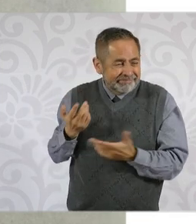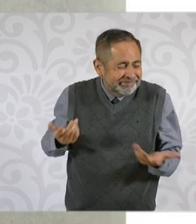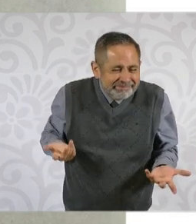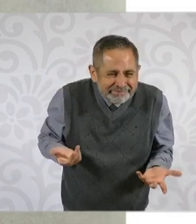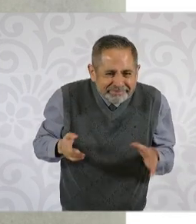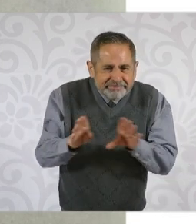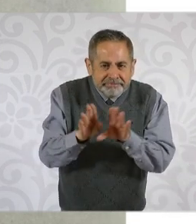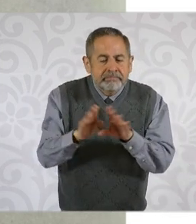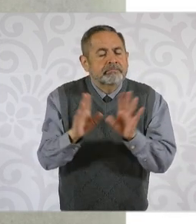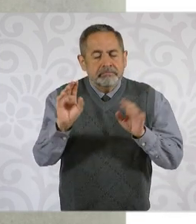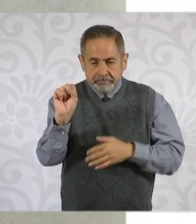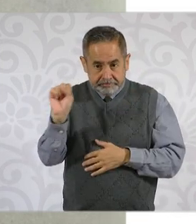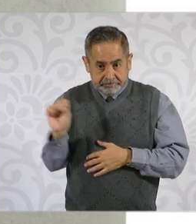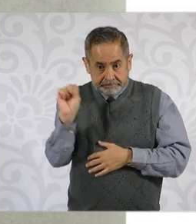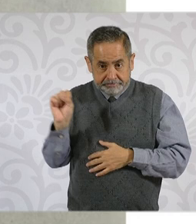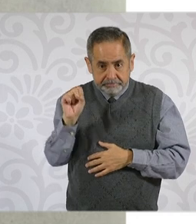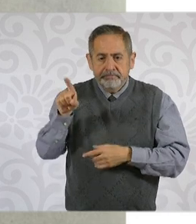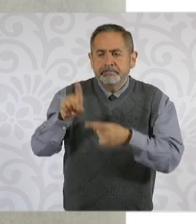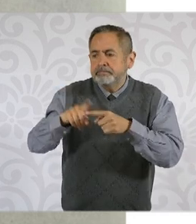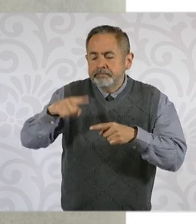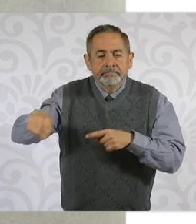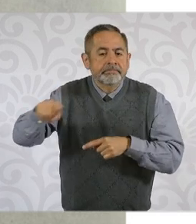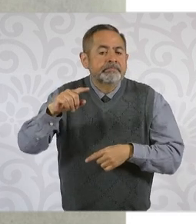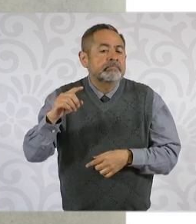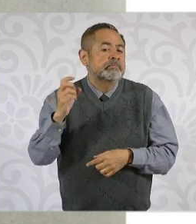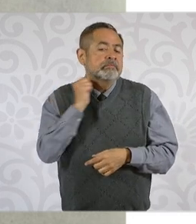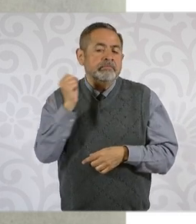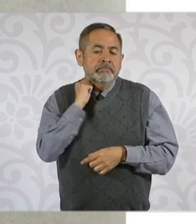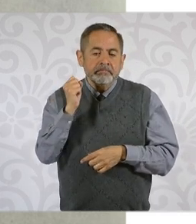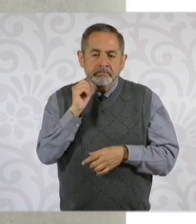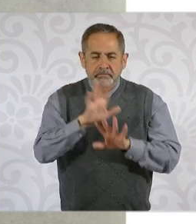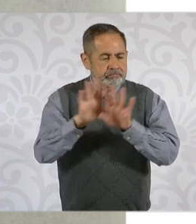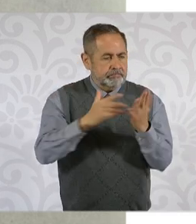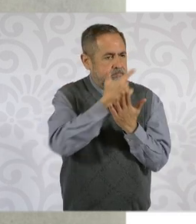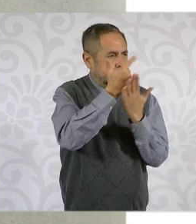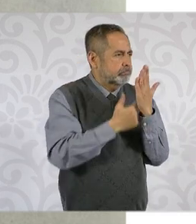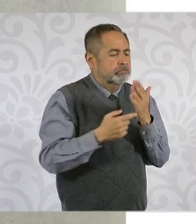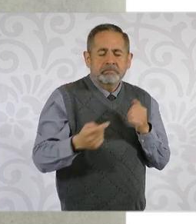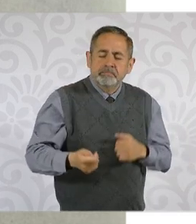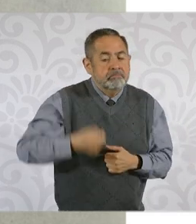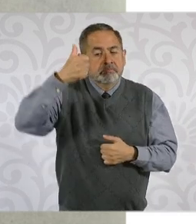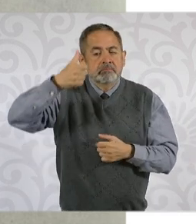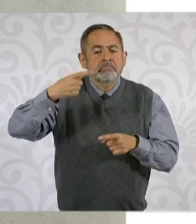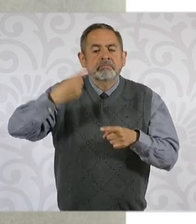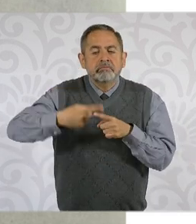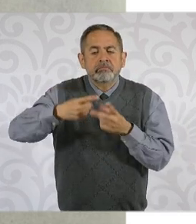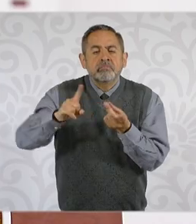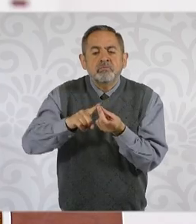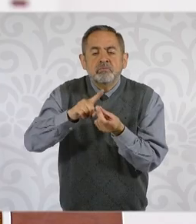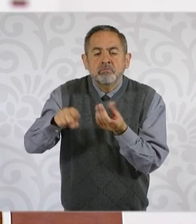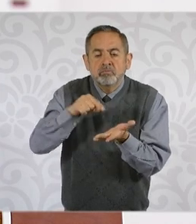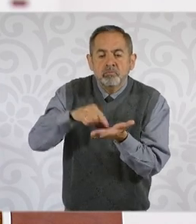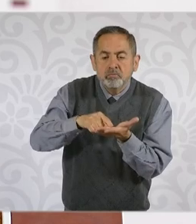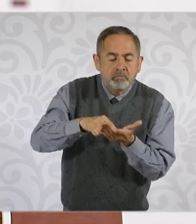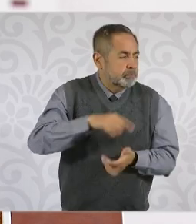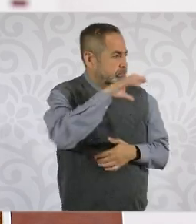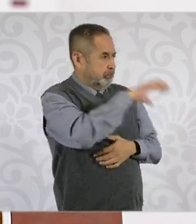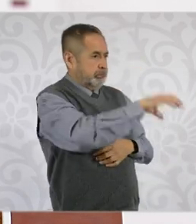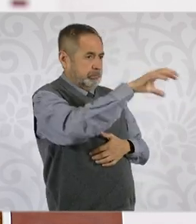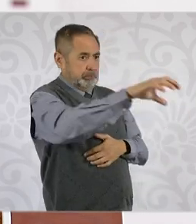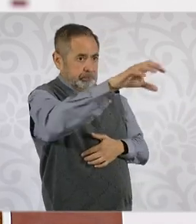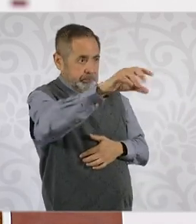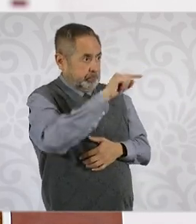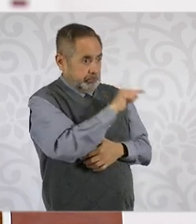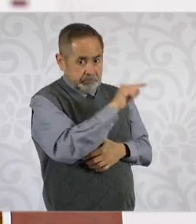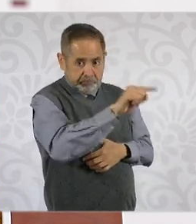selección de cuáles son los jueces que van a ser electos, a partir de aquellos